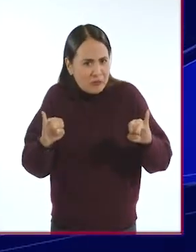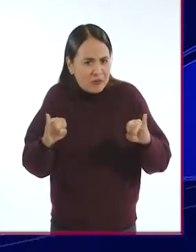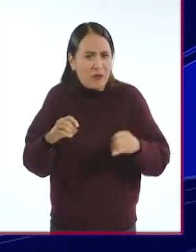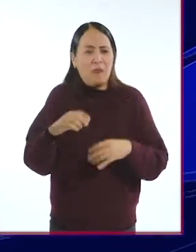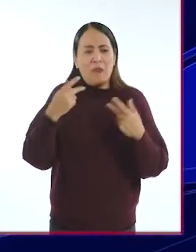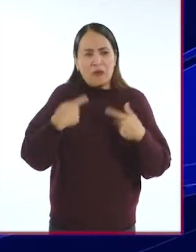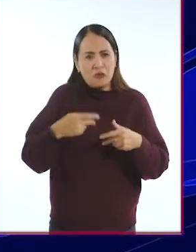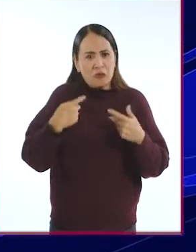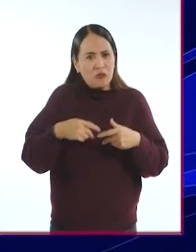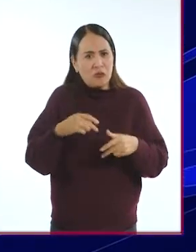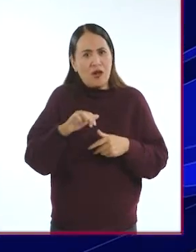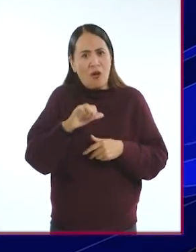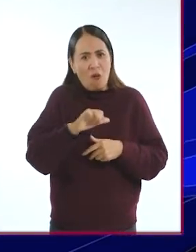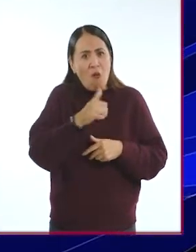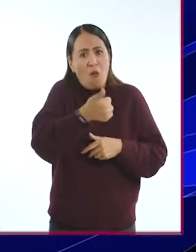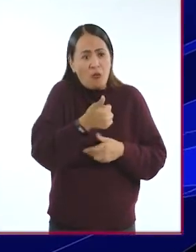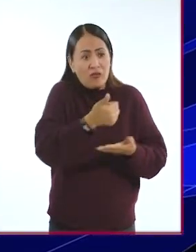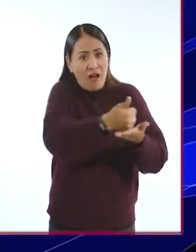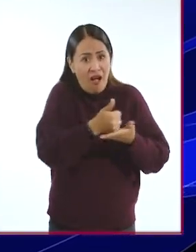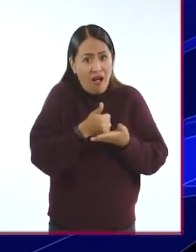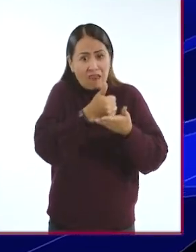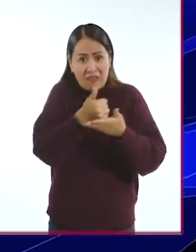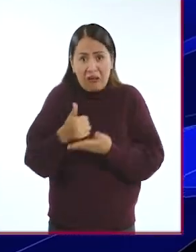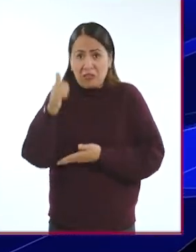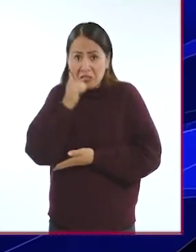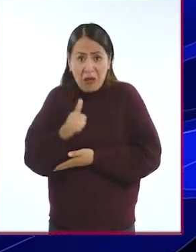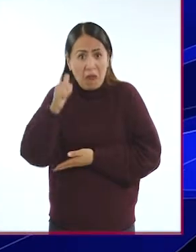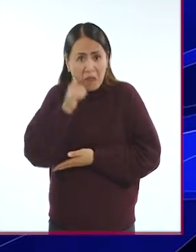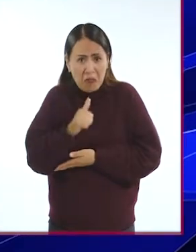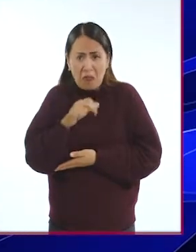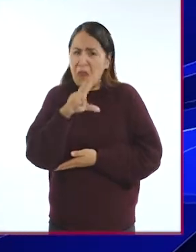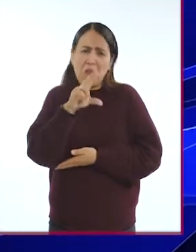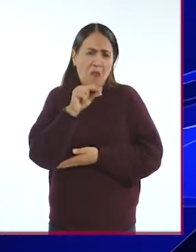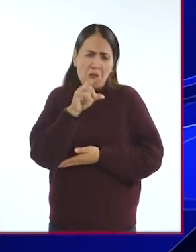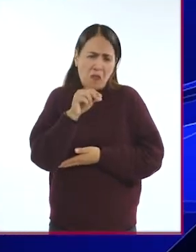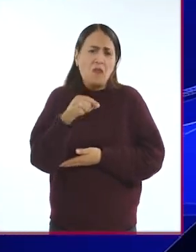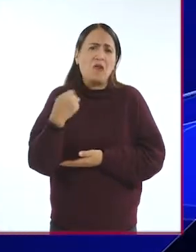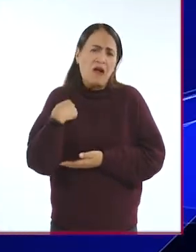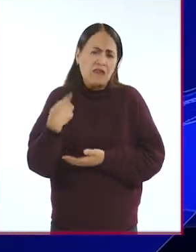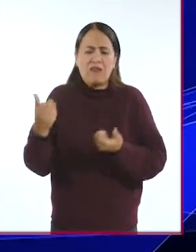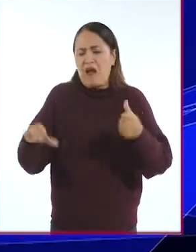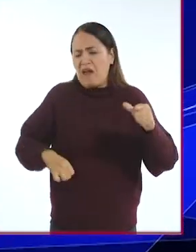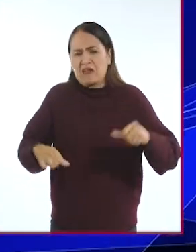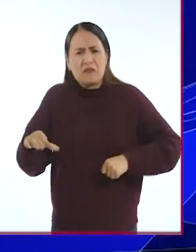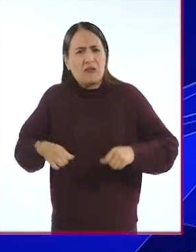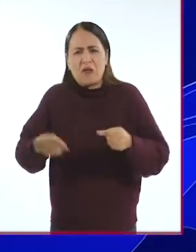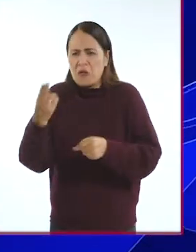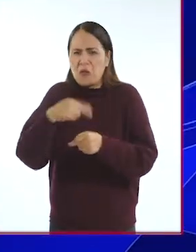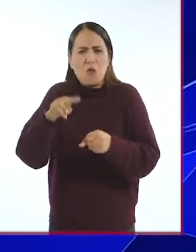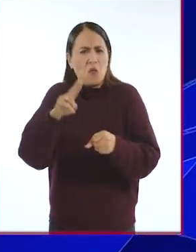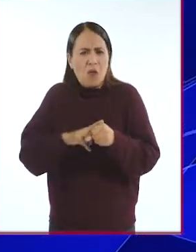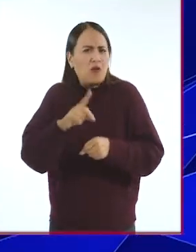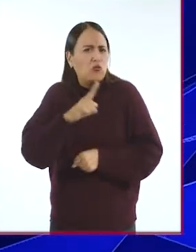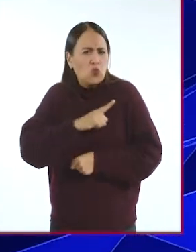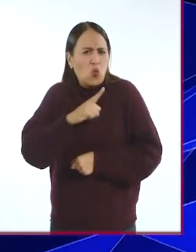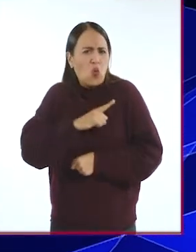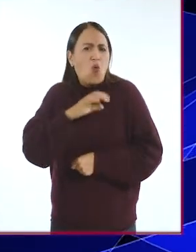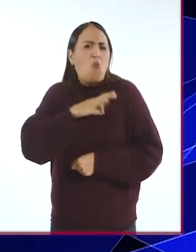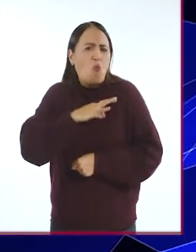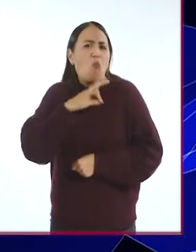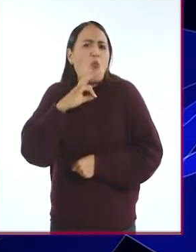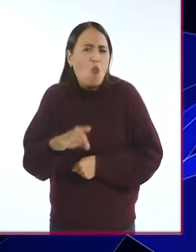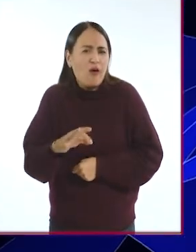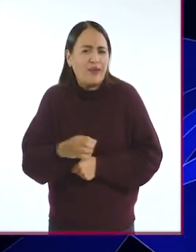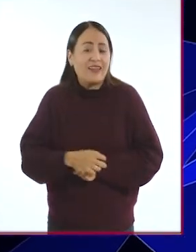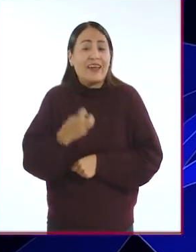necesitas del todo a las personas para movilizarte en cualquier actividad cotidiana que realices. Y eso es